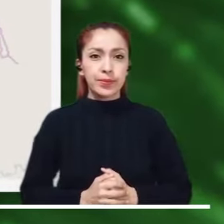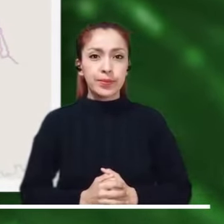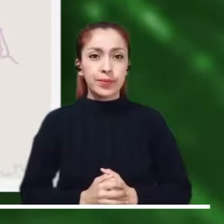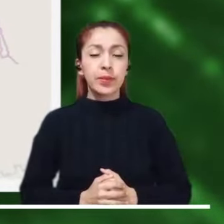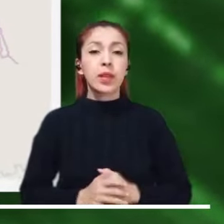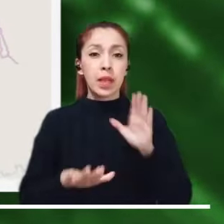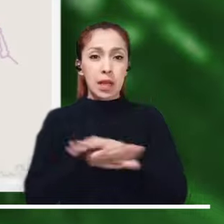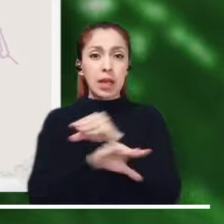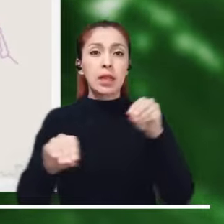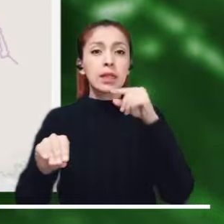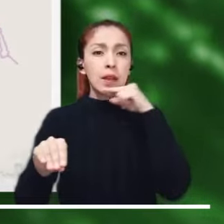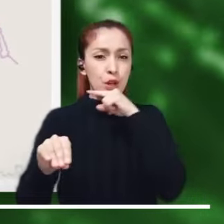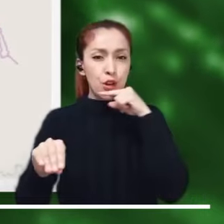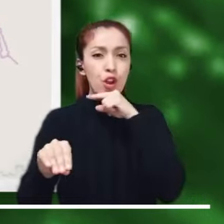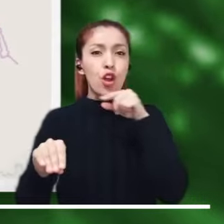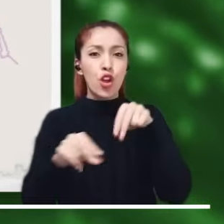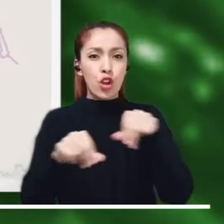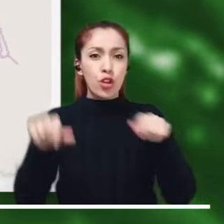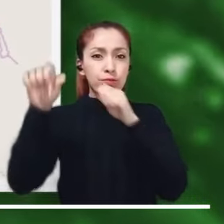y Caquetá.